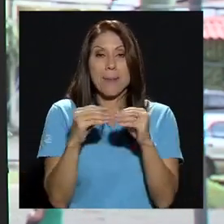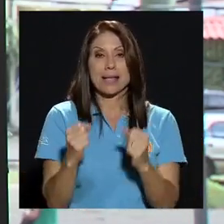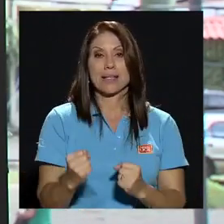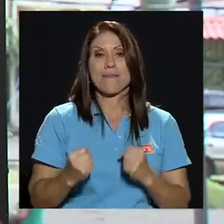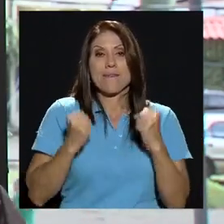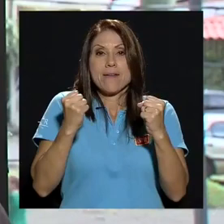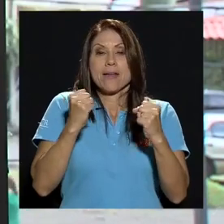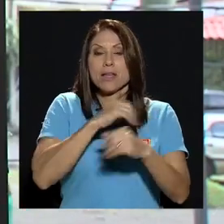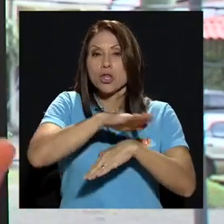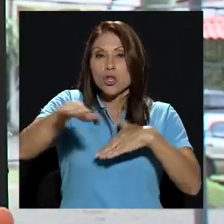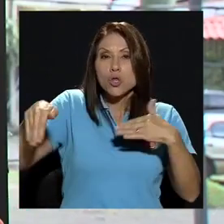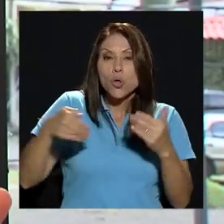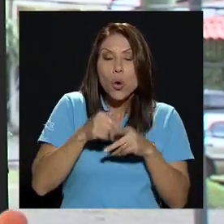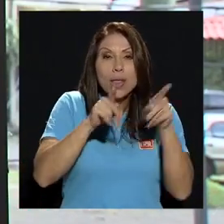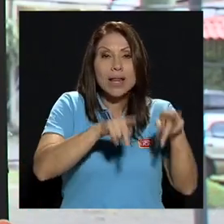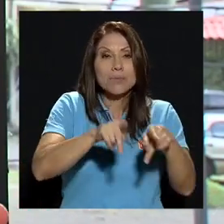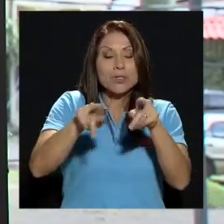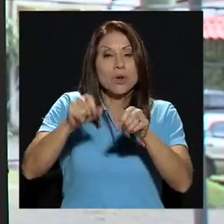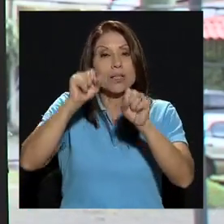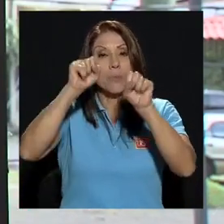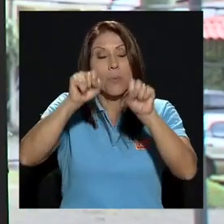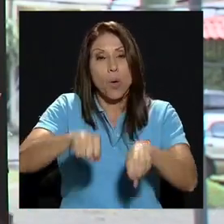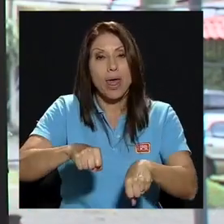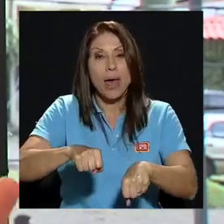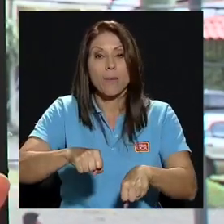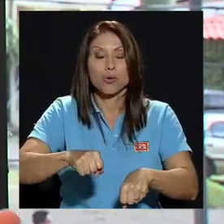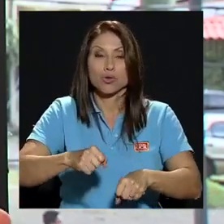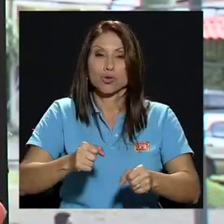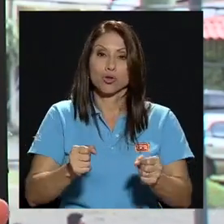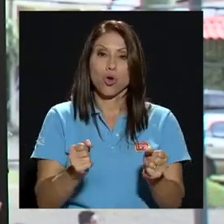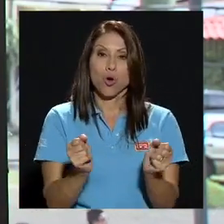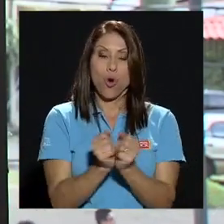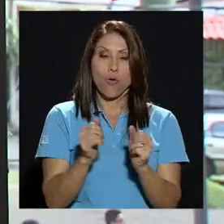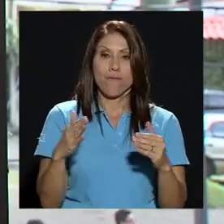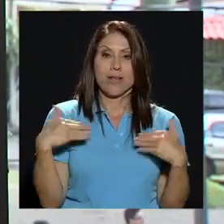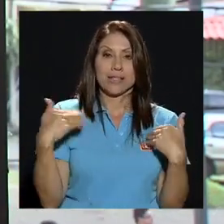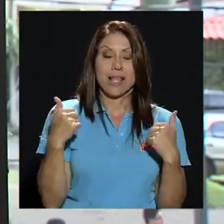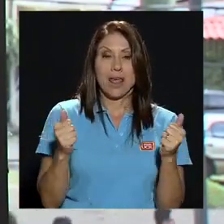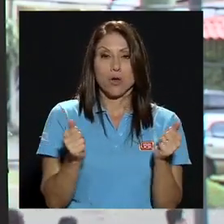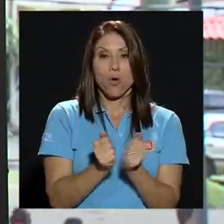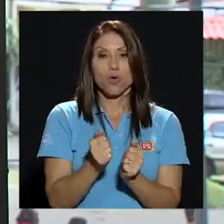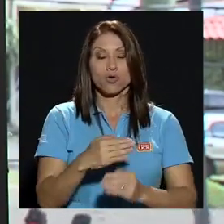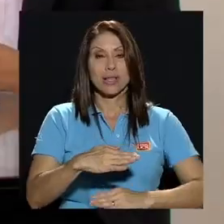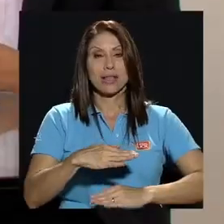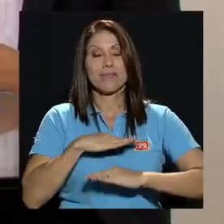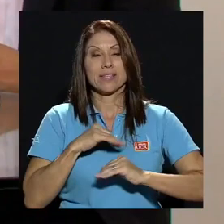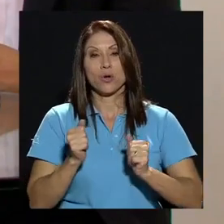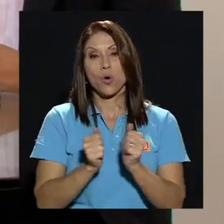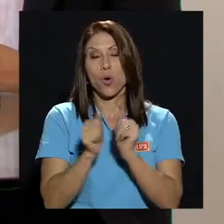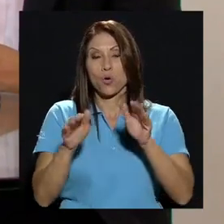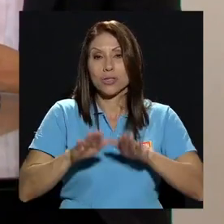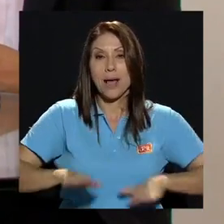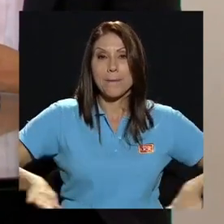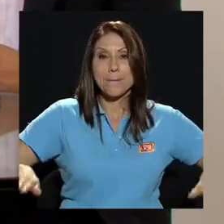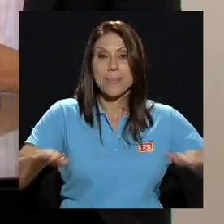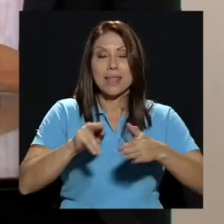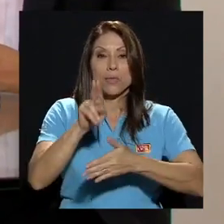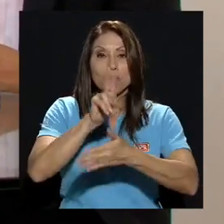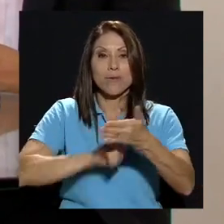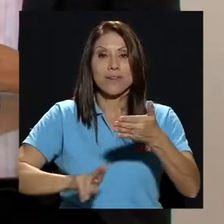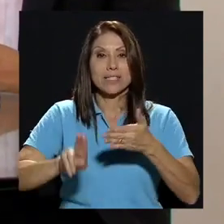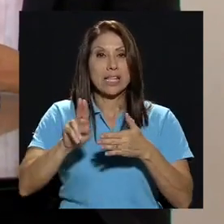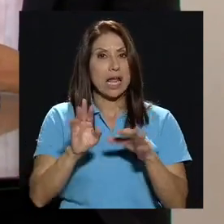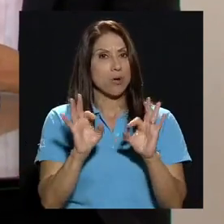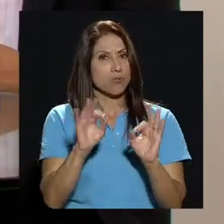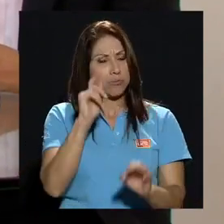realizar satisfactoriamente y con felicidad y con un ambiente universitario de camaradería